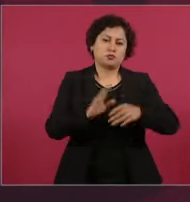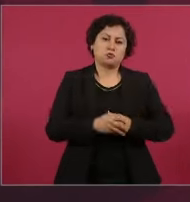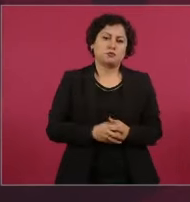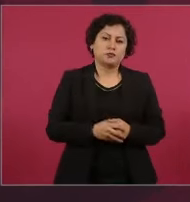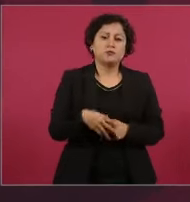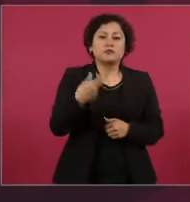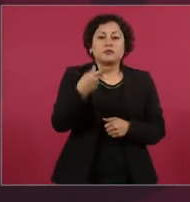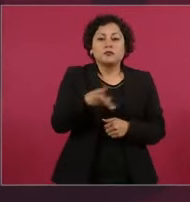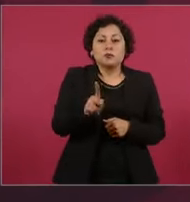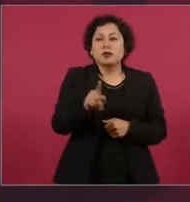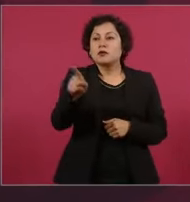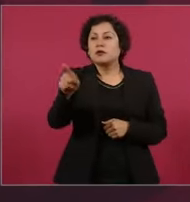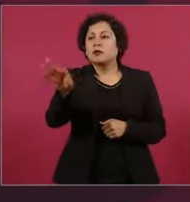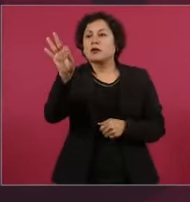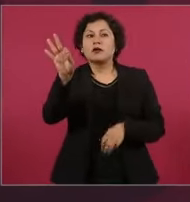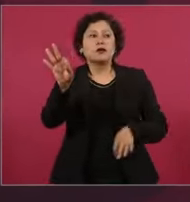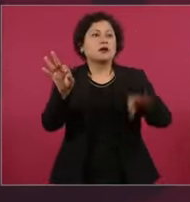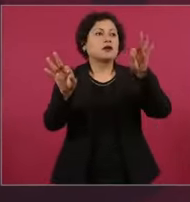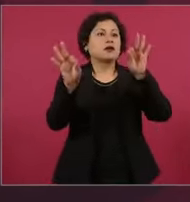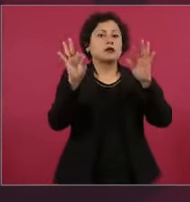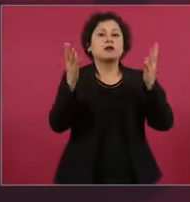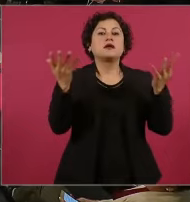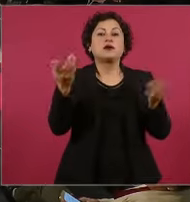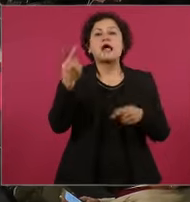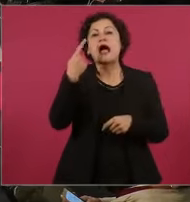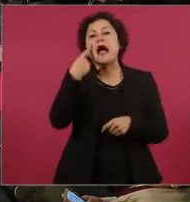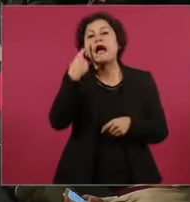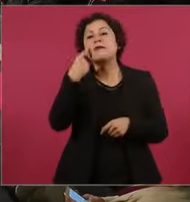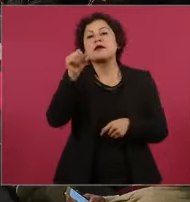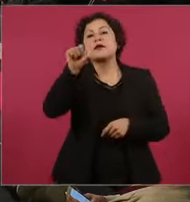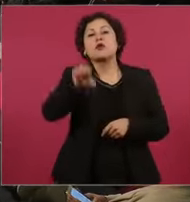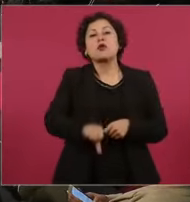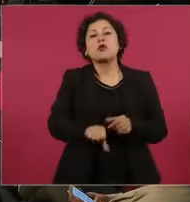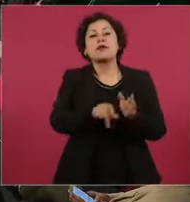a ver qué acusación trae el Reforma hoy,